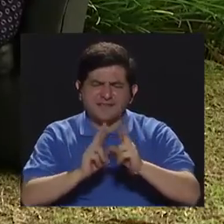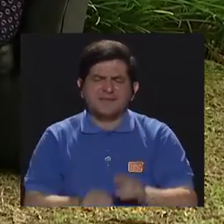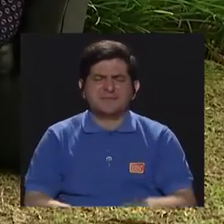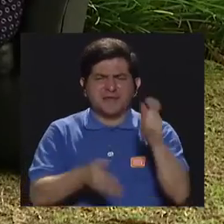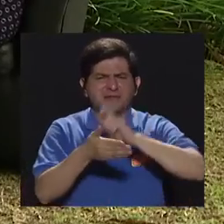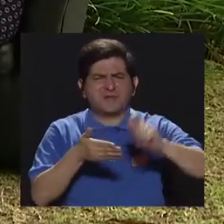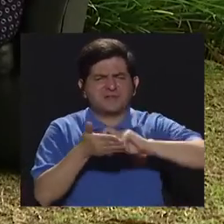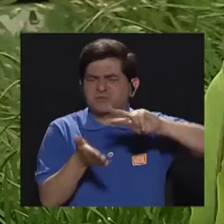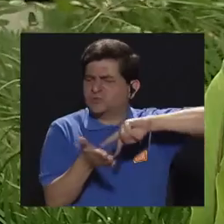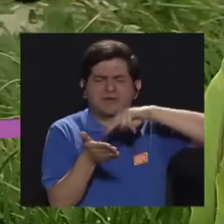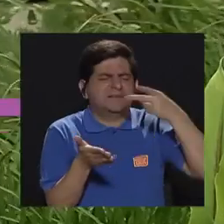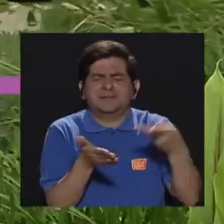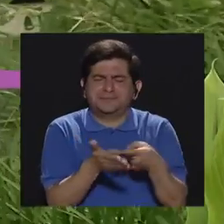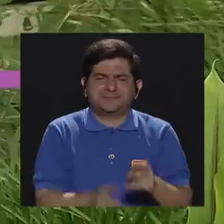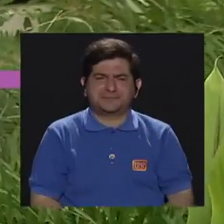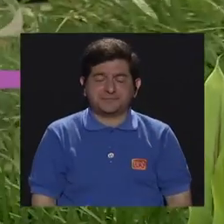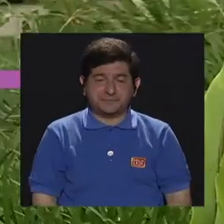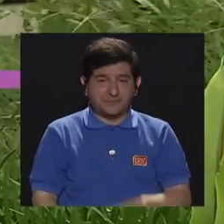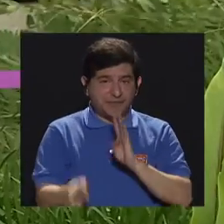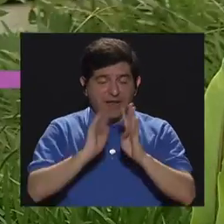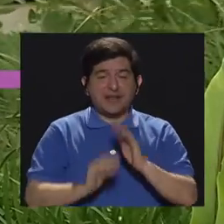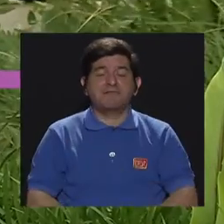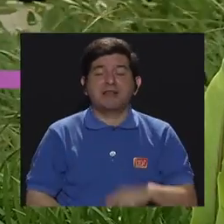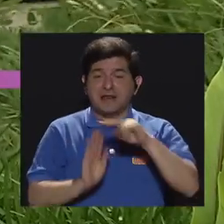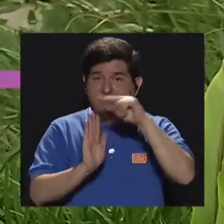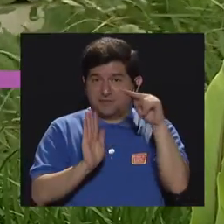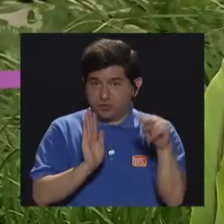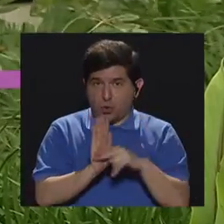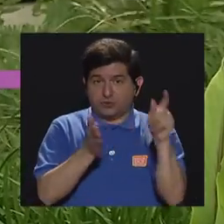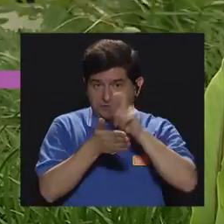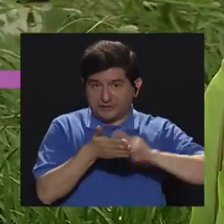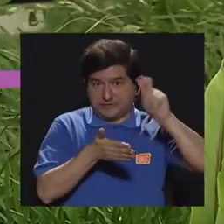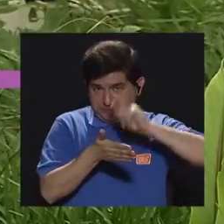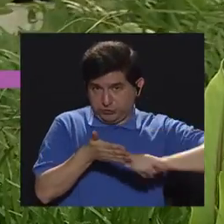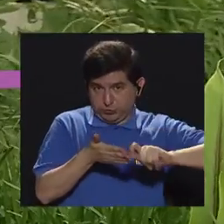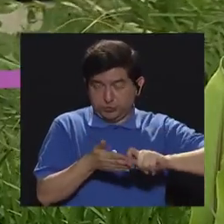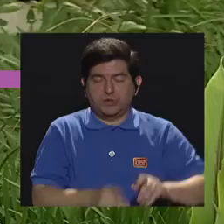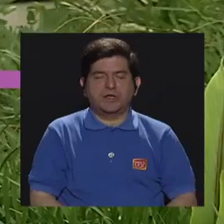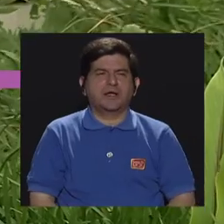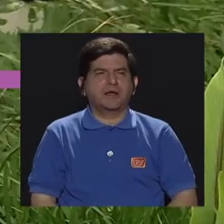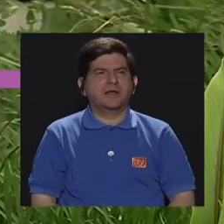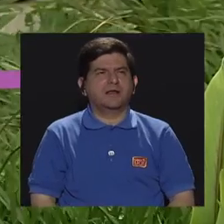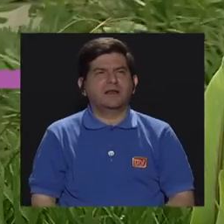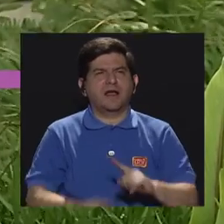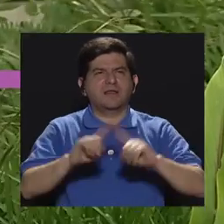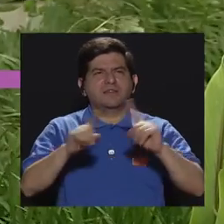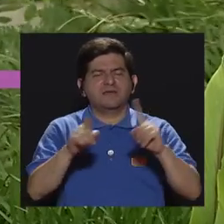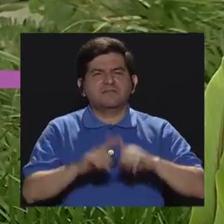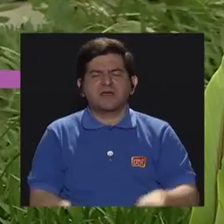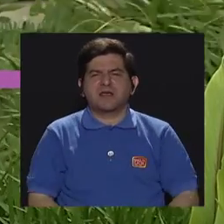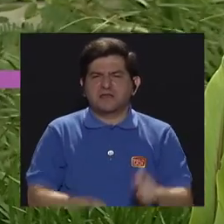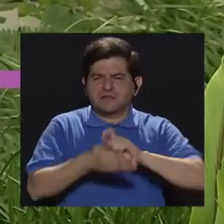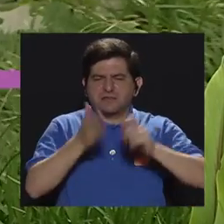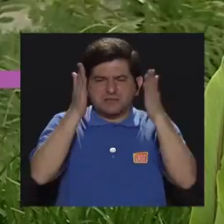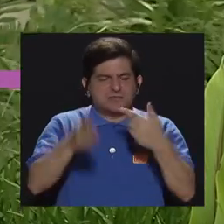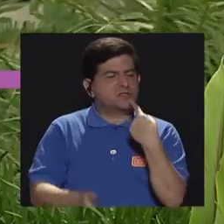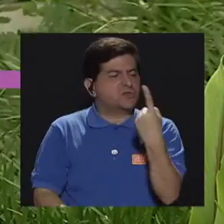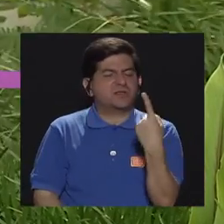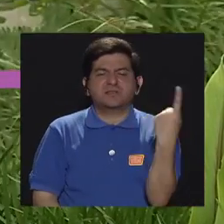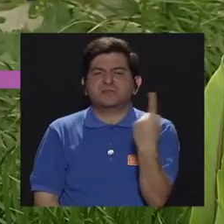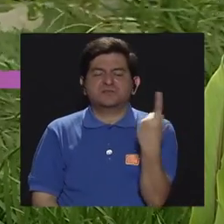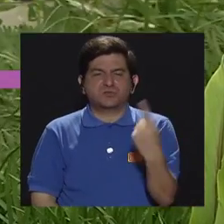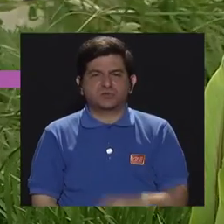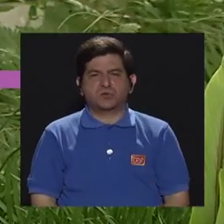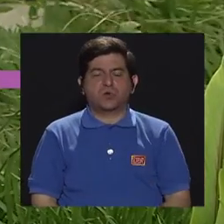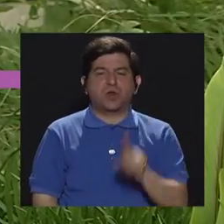nos estamos refiriendo? Sí, cuando se habla del rendimiento académico, hay autores que mencionan el rendimiento académico simplemente